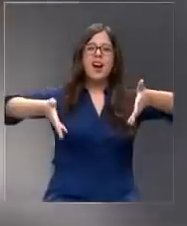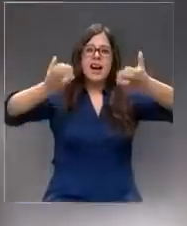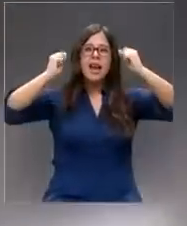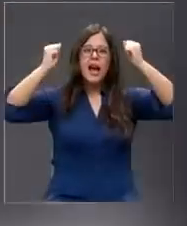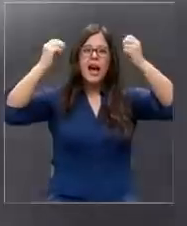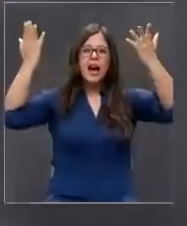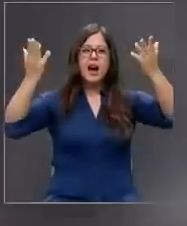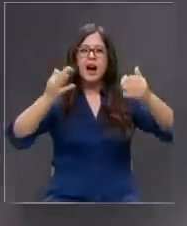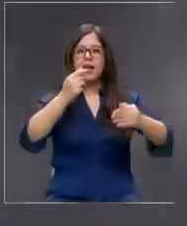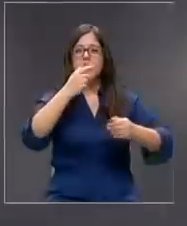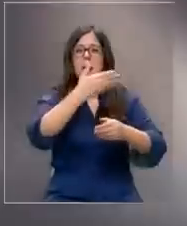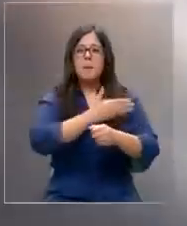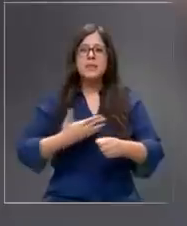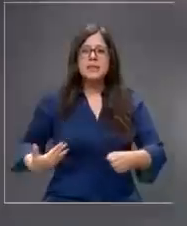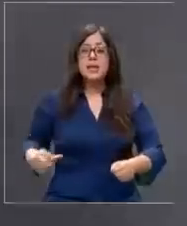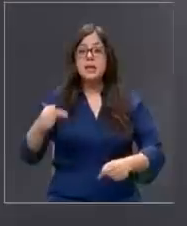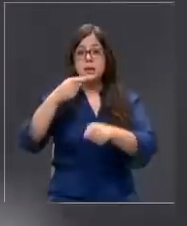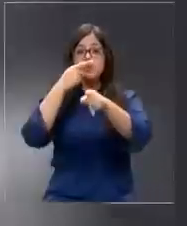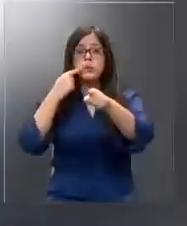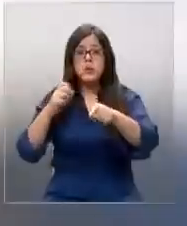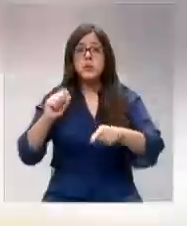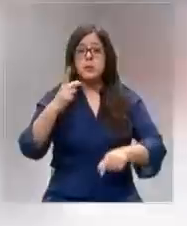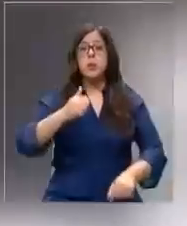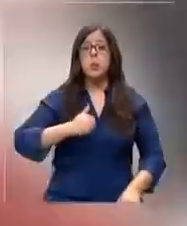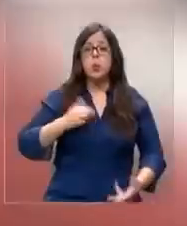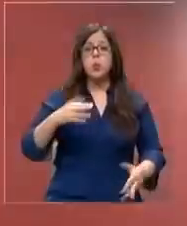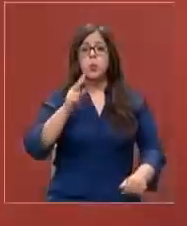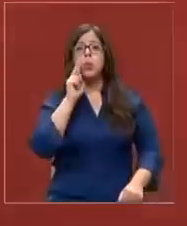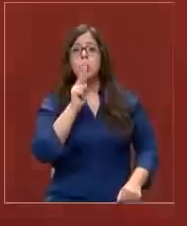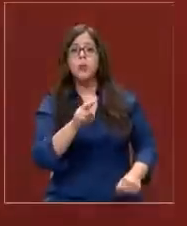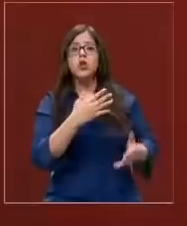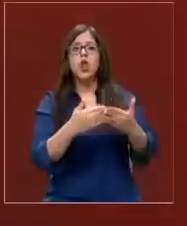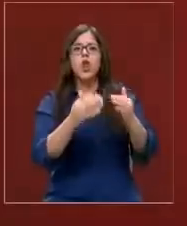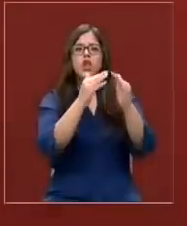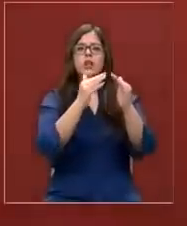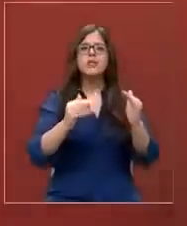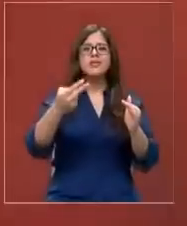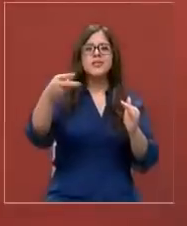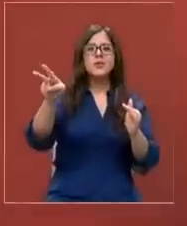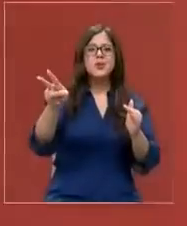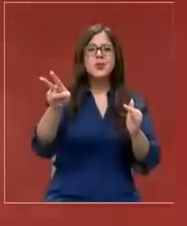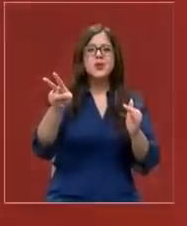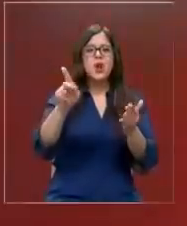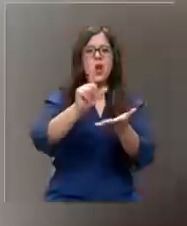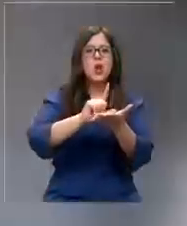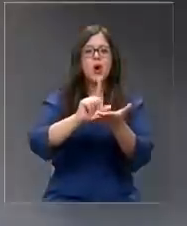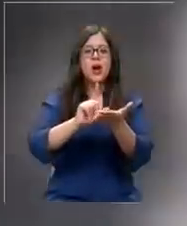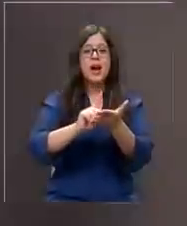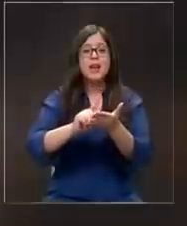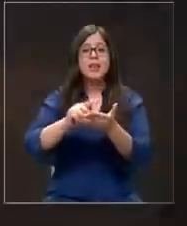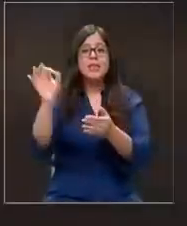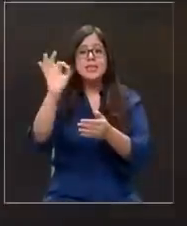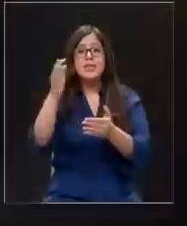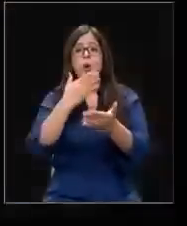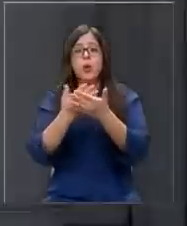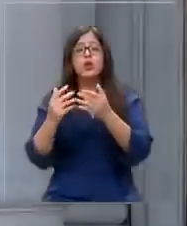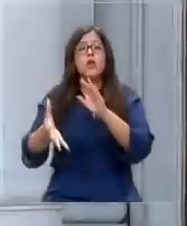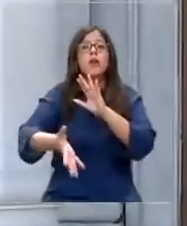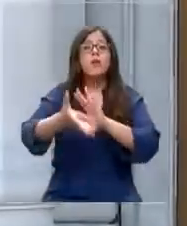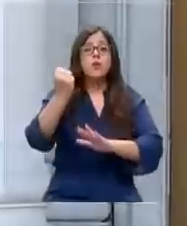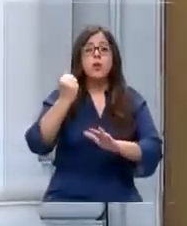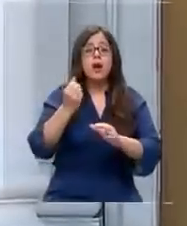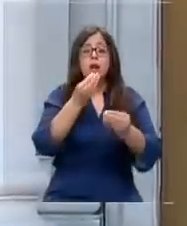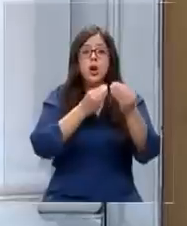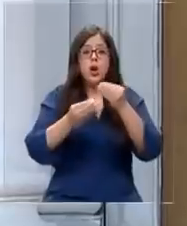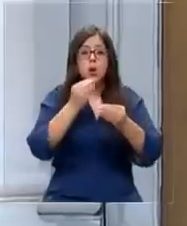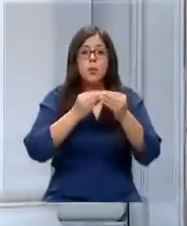Y él ha dicho que será el primero en cumplirlo. Lo hemos visto en La Moneda Chica y este sábado al ir a buscar un pedido de comida de civil junto